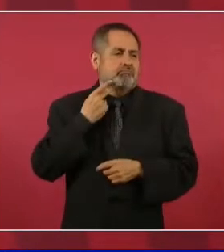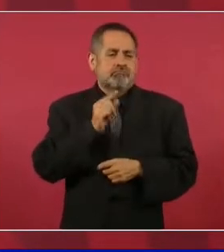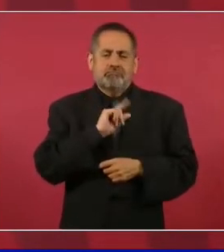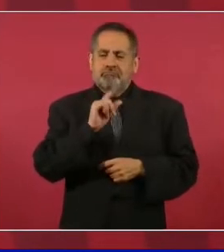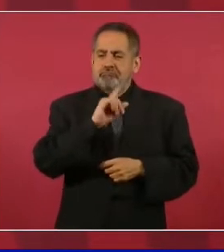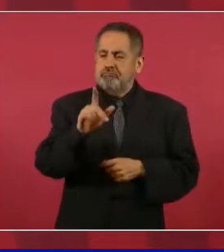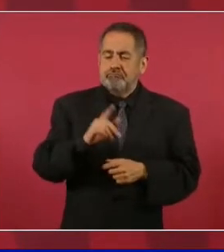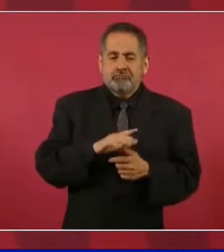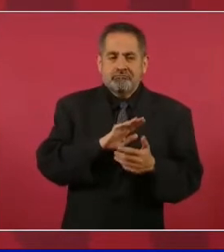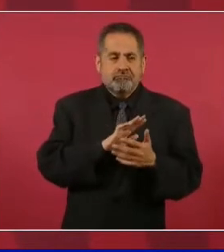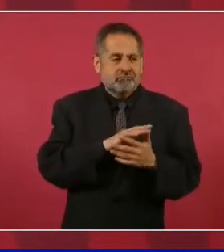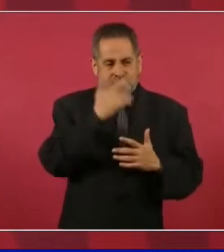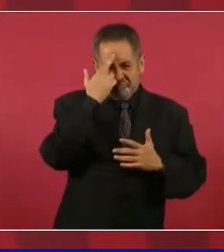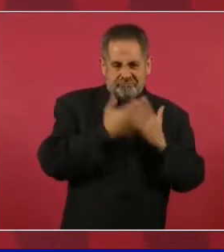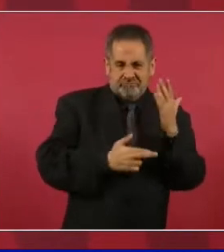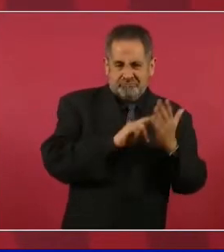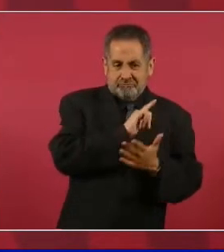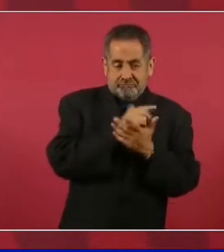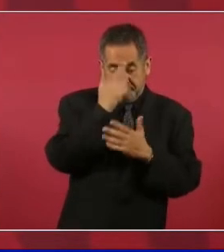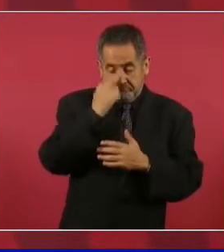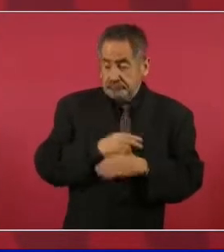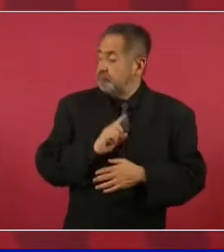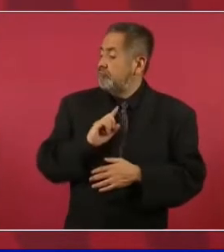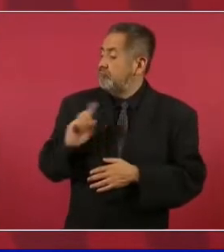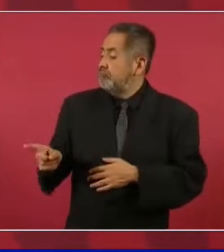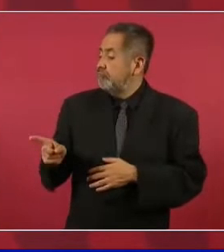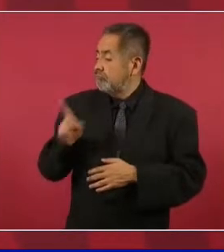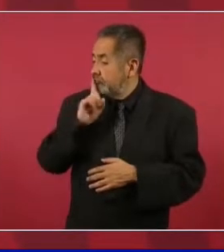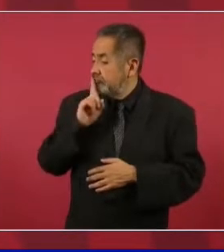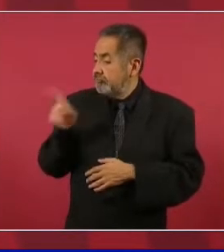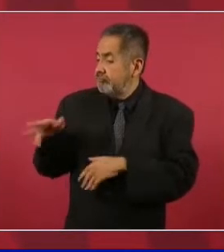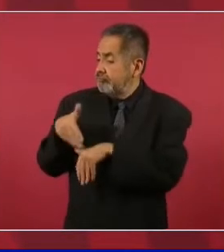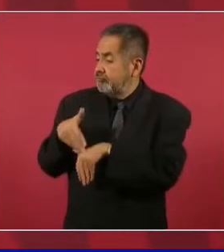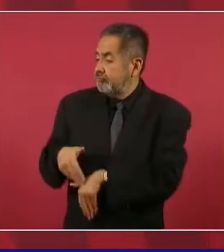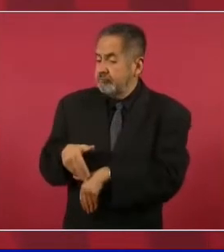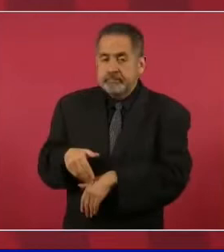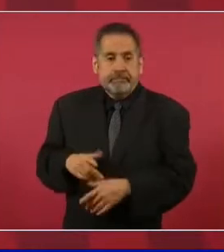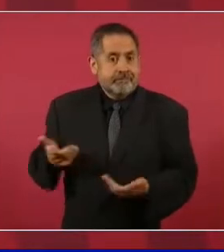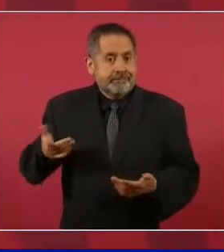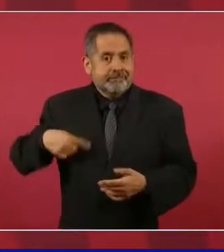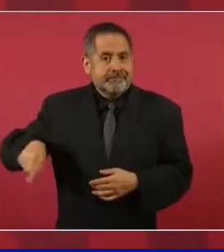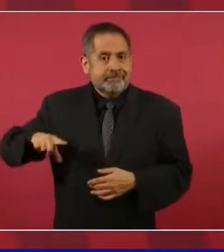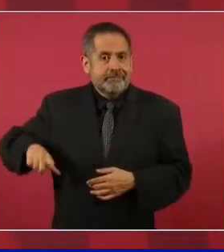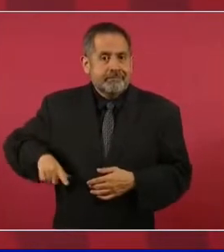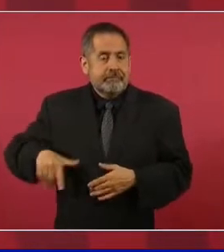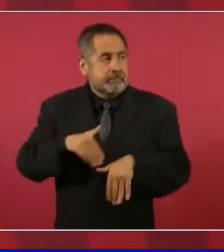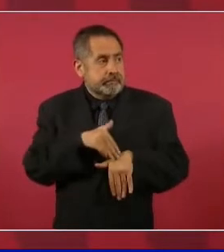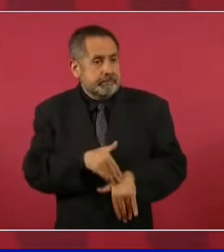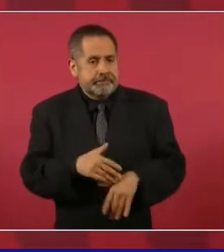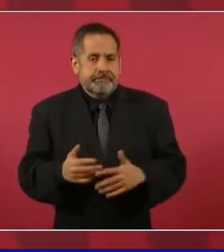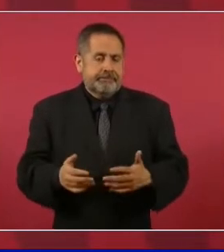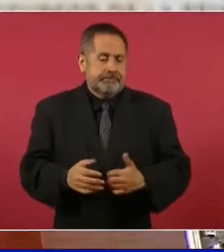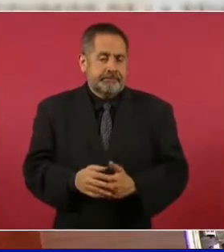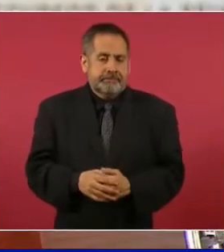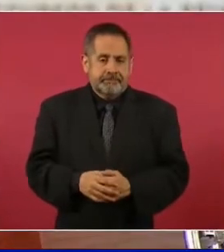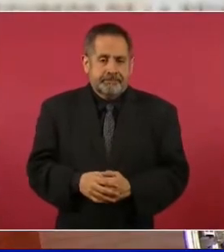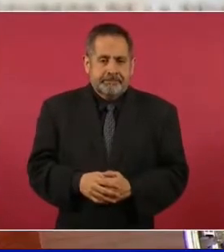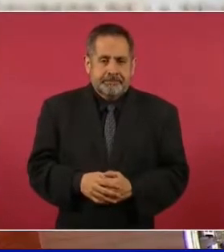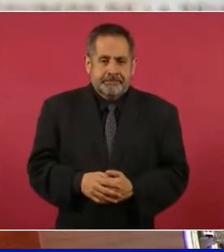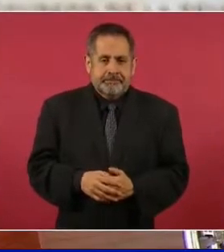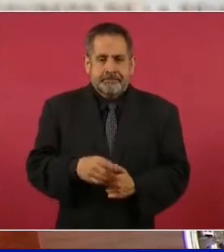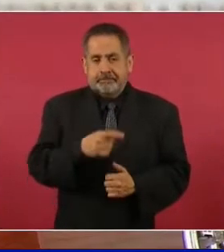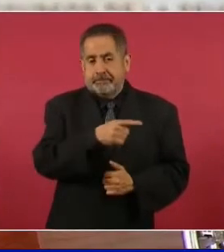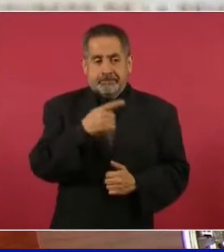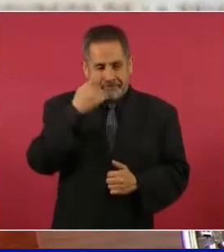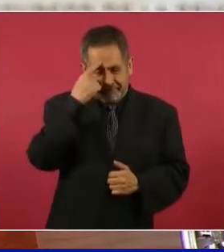porque no todo era lo que se